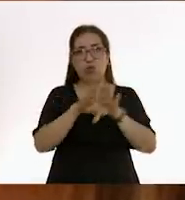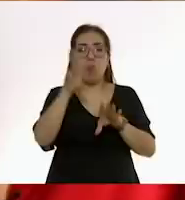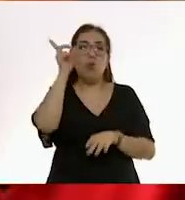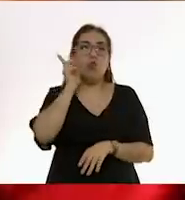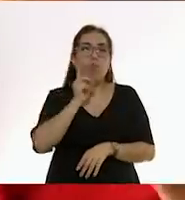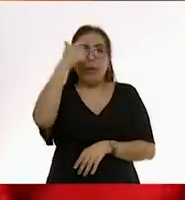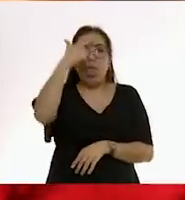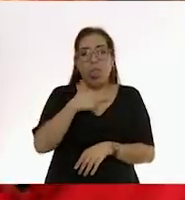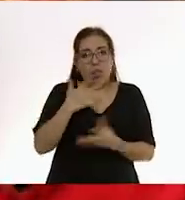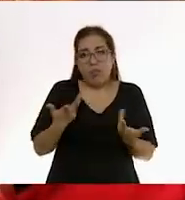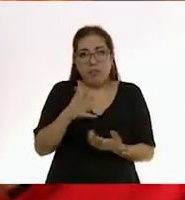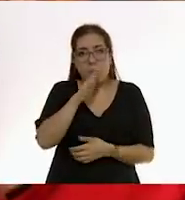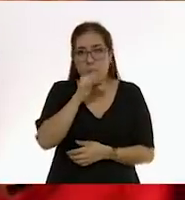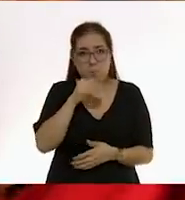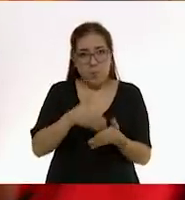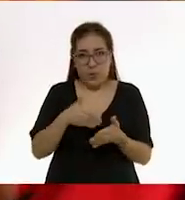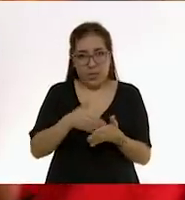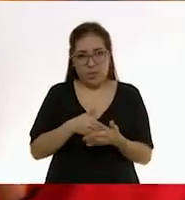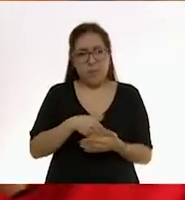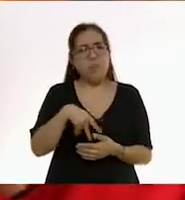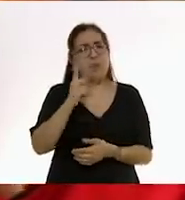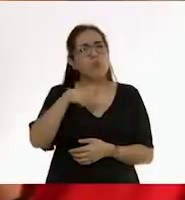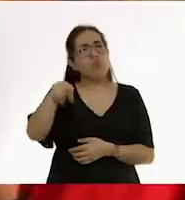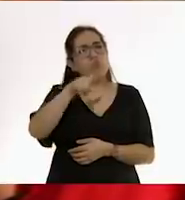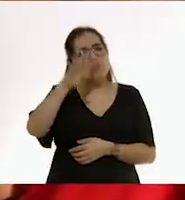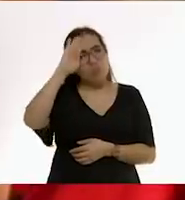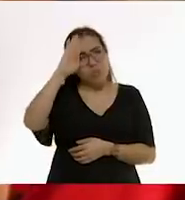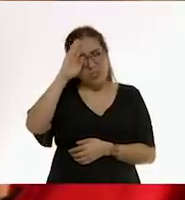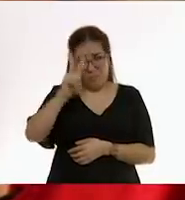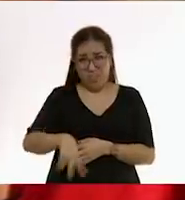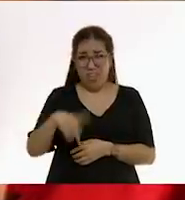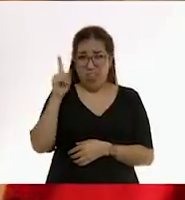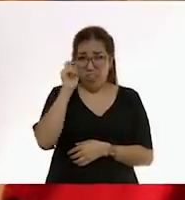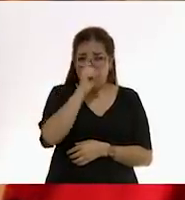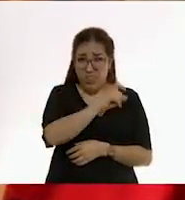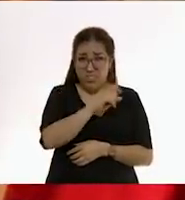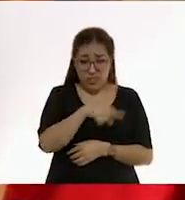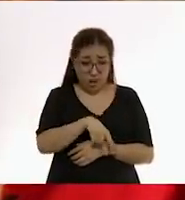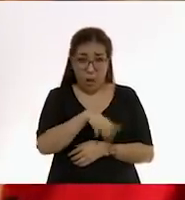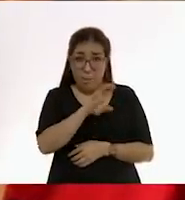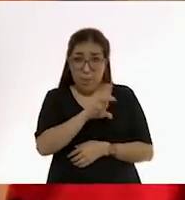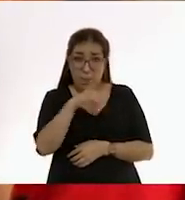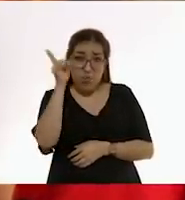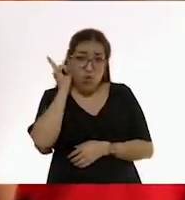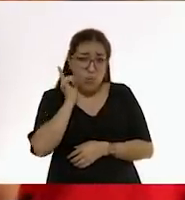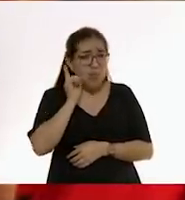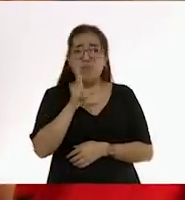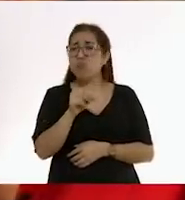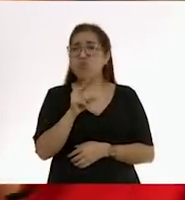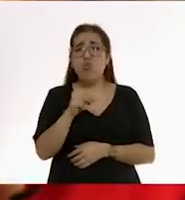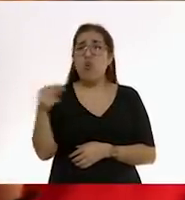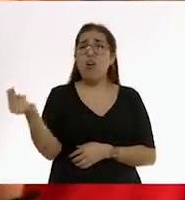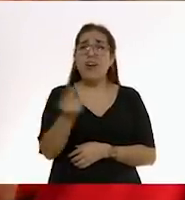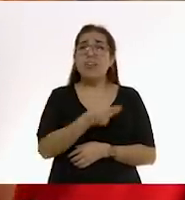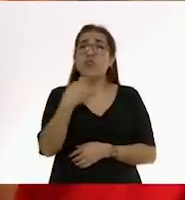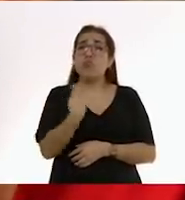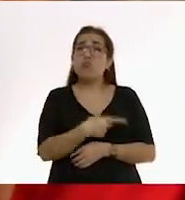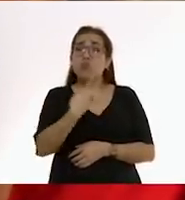se mete el sol. si lo piensas, no es tan difícil entonces que nuestros bebés duerman. Lo que necesitamos es que su cerebro tenga melatonina.